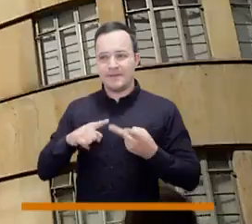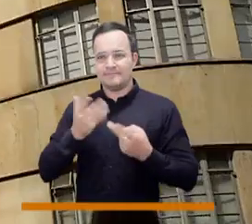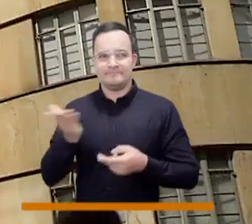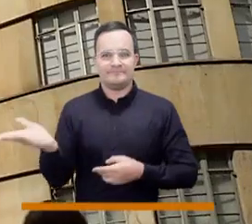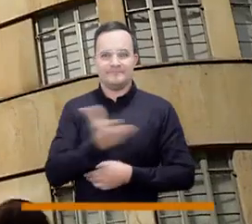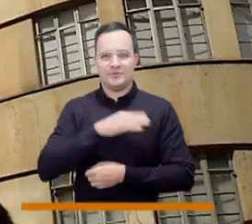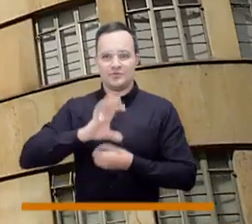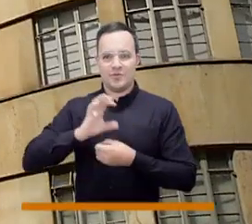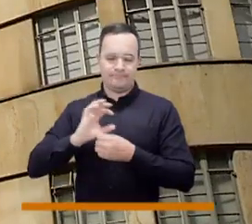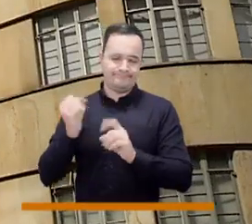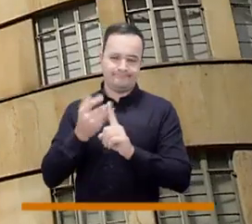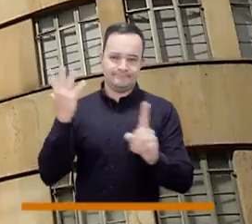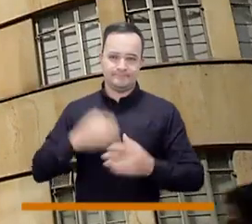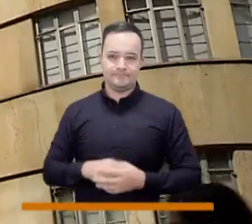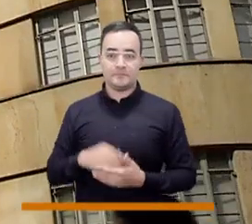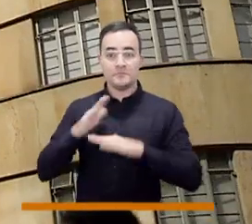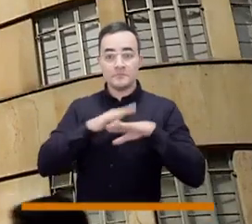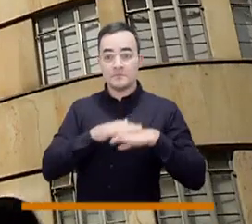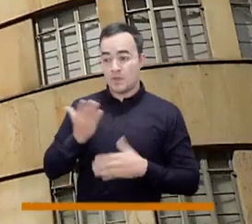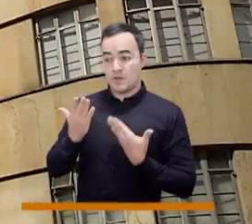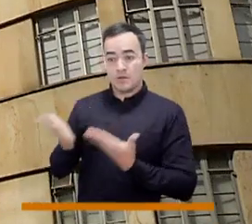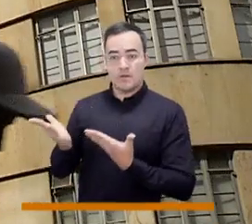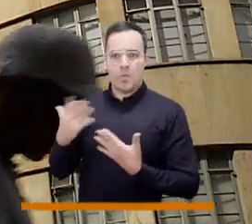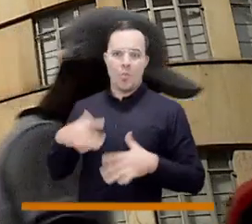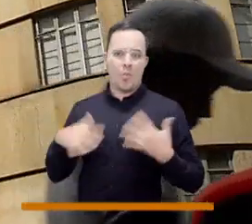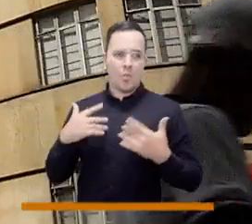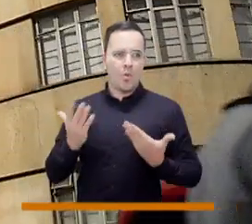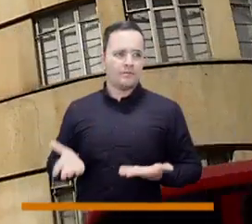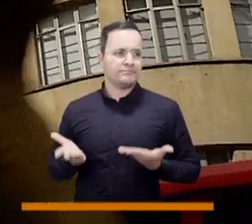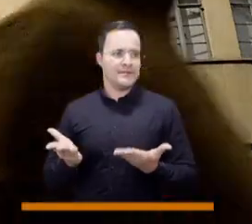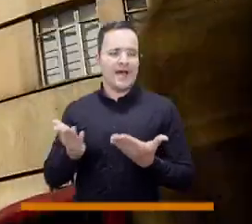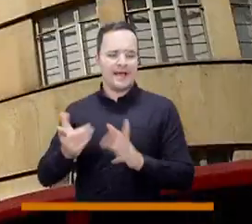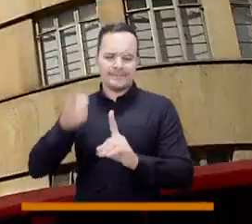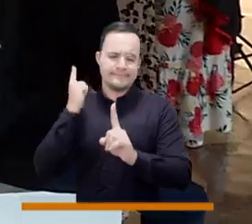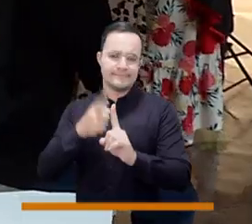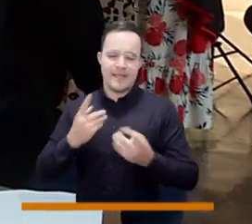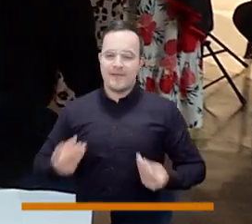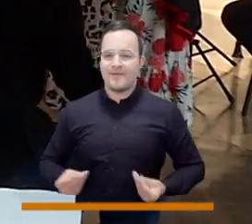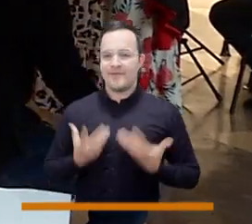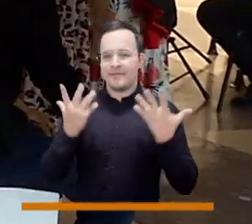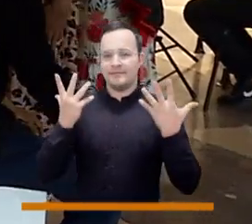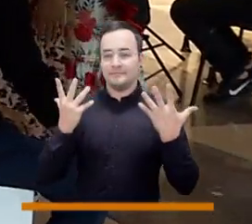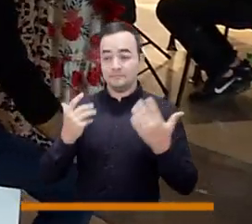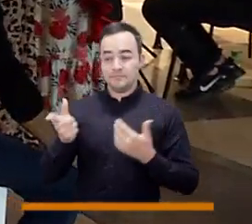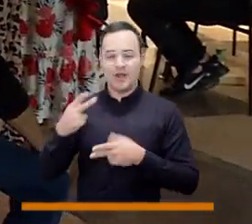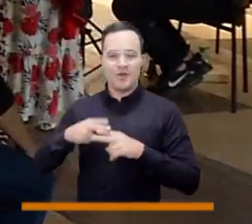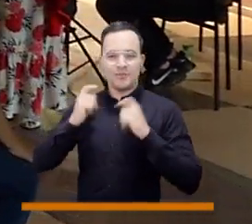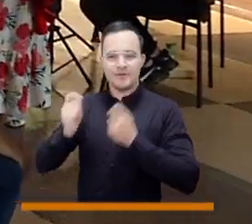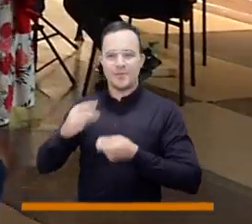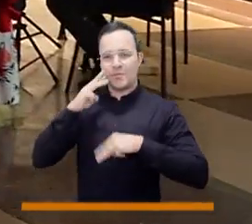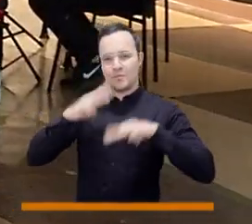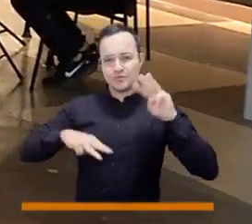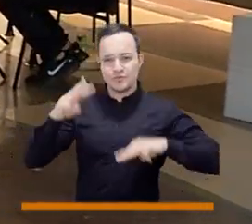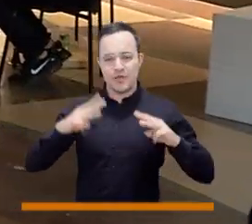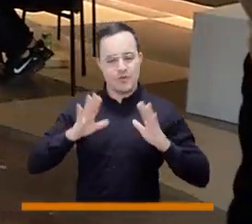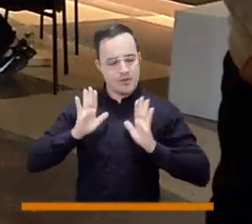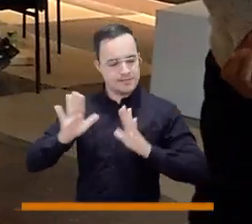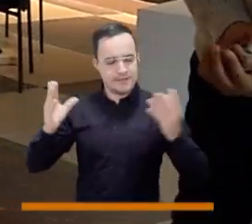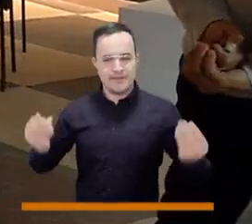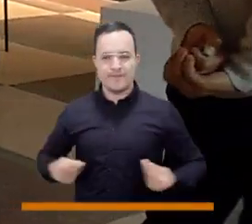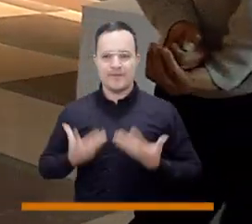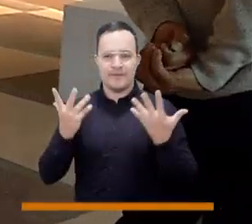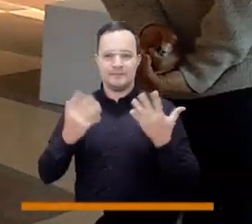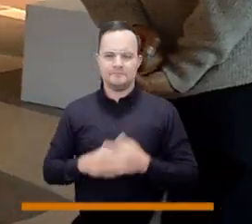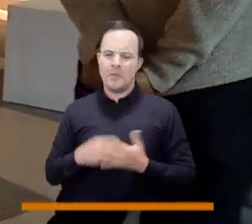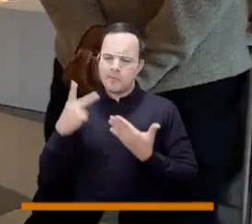ciudad. Este es un escenario para la vida y yo creo que ese nombre lo dice todo, el Museo de la Vida. Hay varios proyectos,